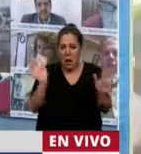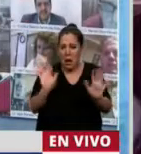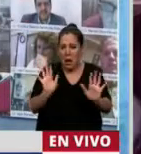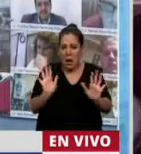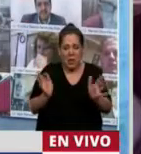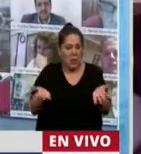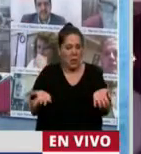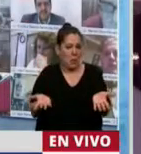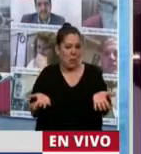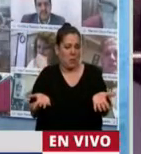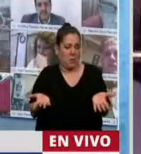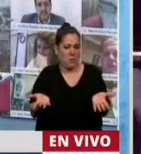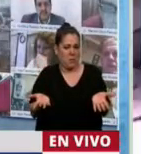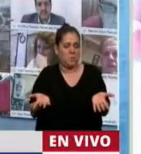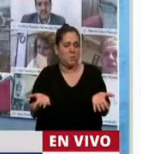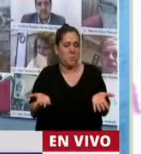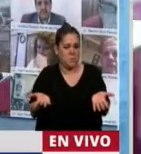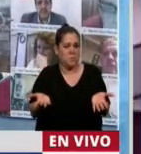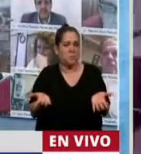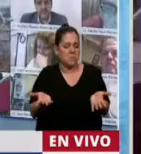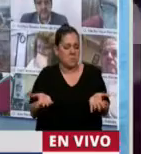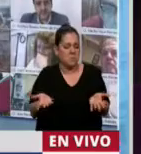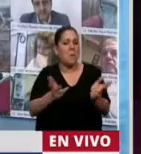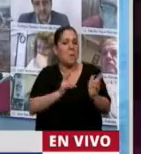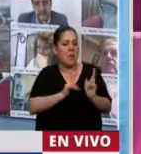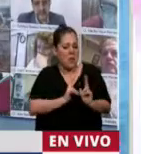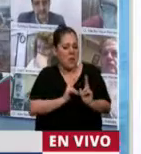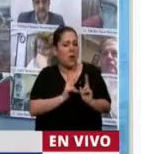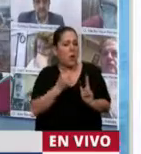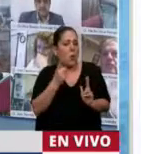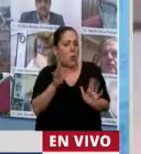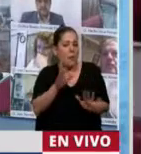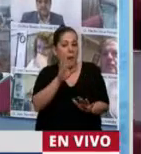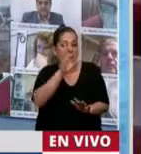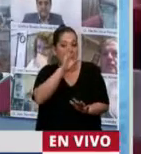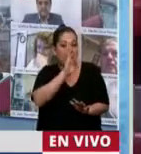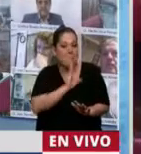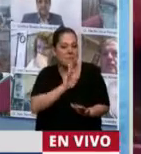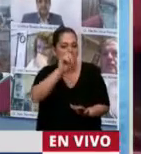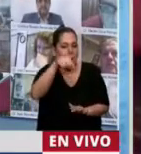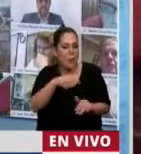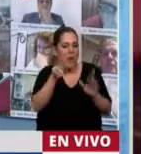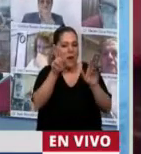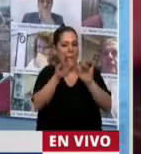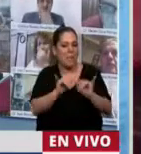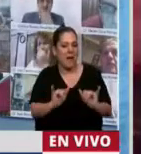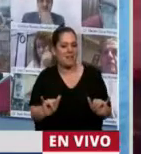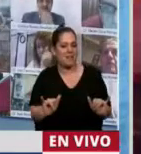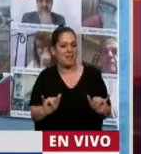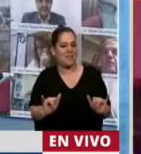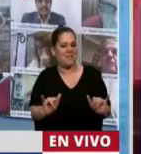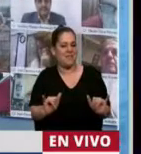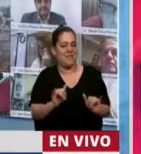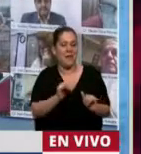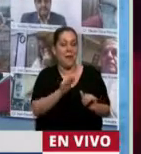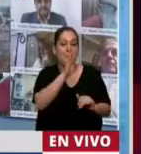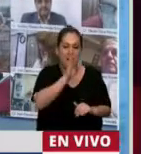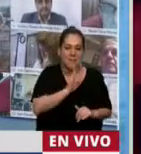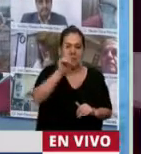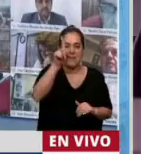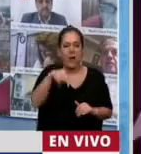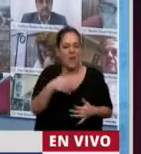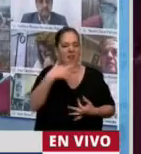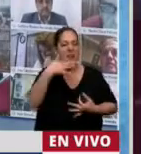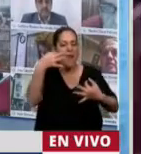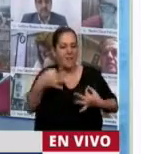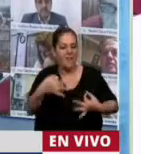impuestos, por ejemplo, de créditos y de débito bancario, se les va a reducir. Tiene que ver